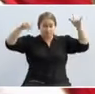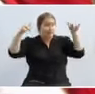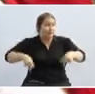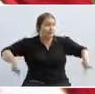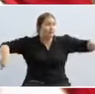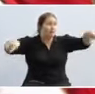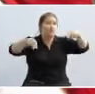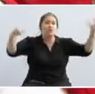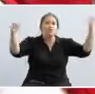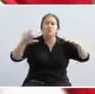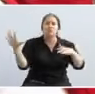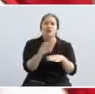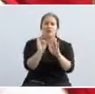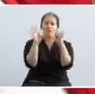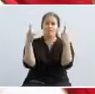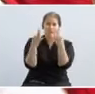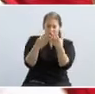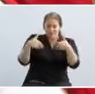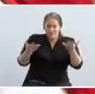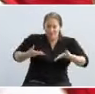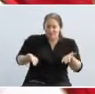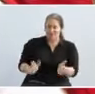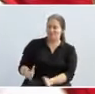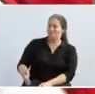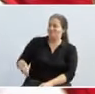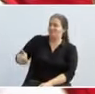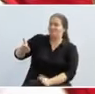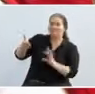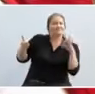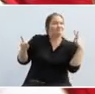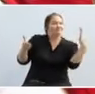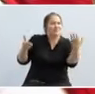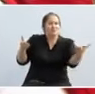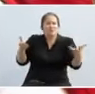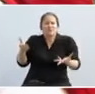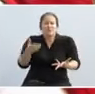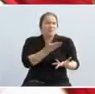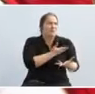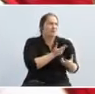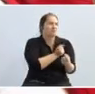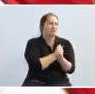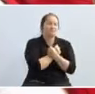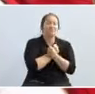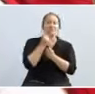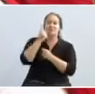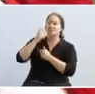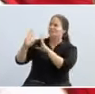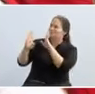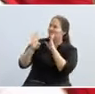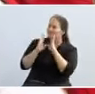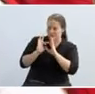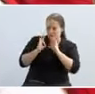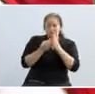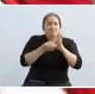hemos crecido, hemos nacido en una familia y sabemos el valor de tener una madre y un padre y de haber crecido en un núcleo